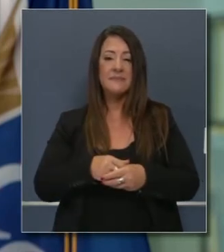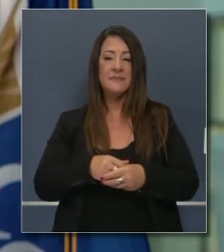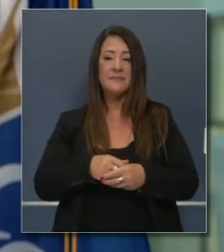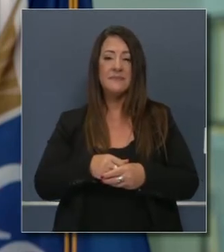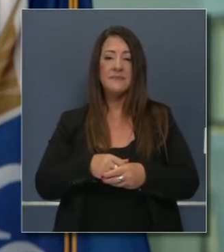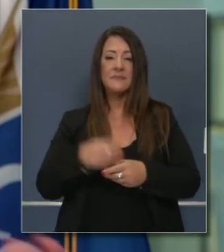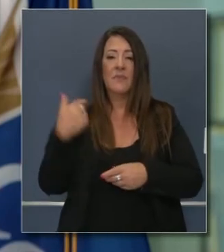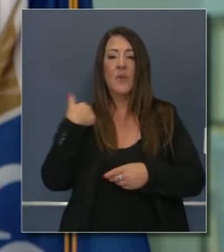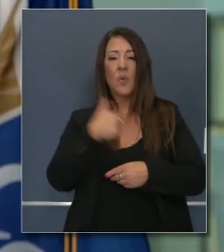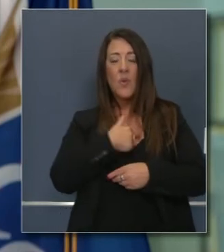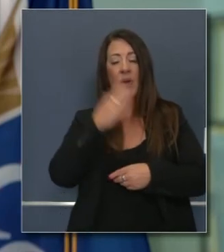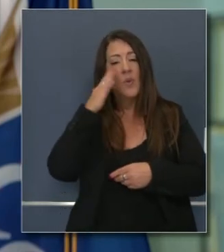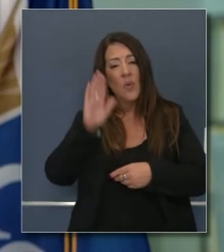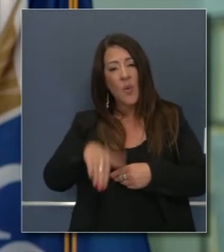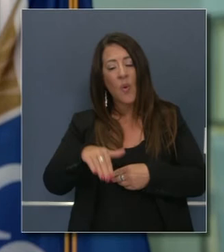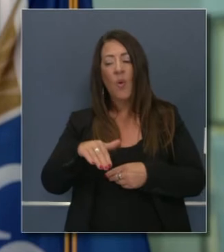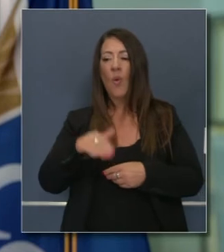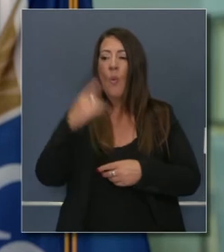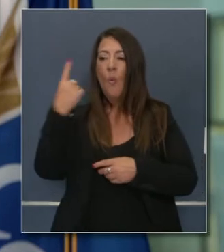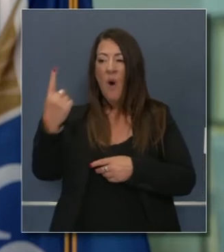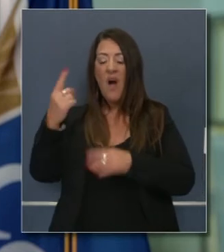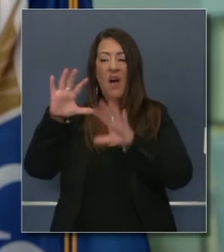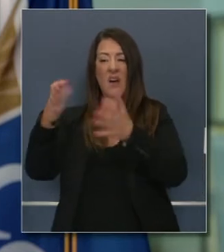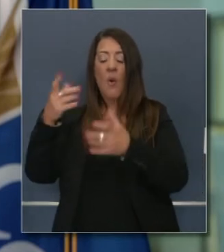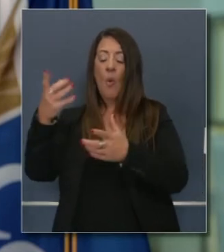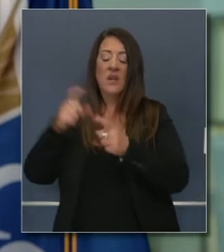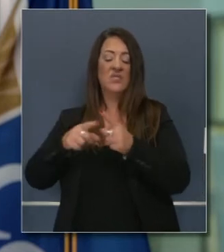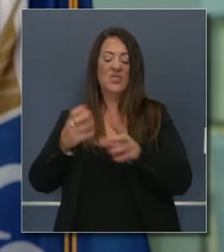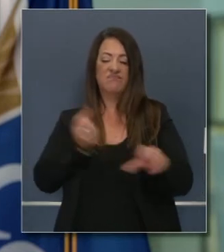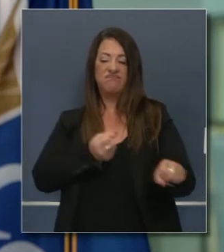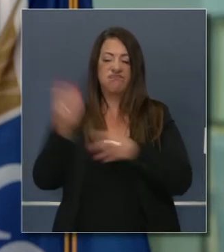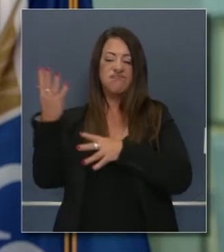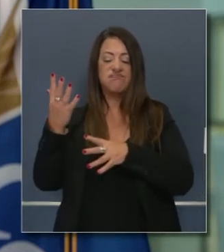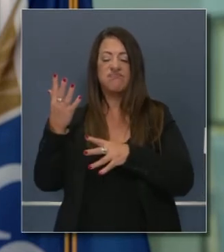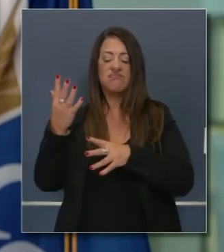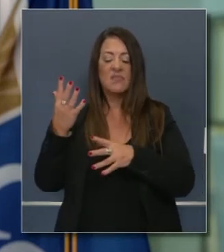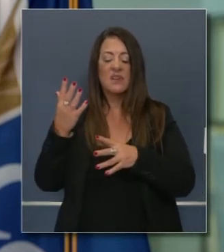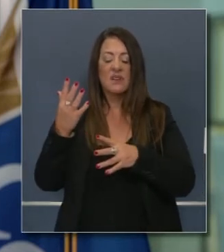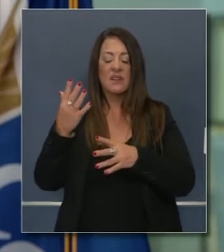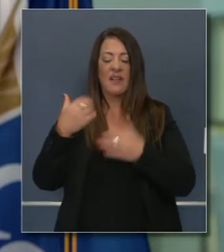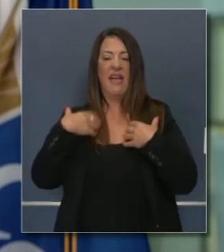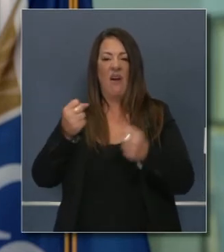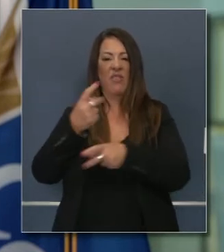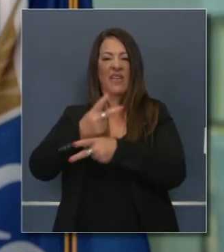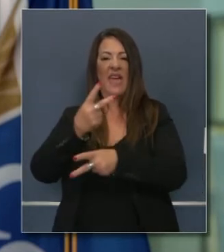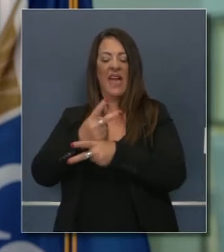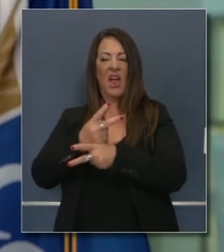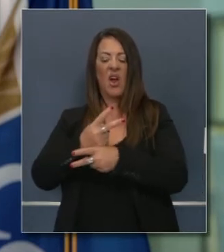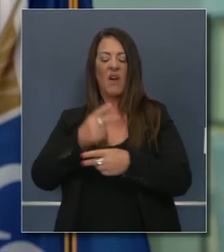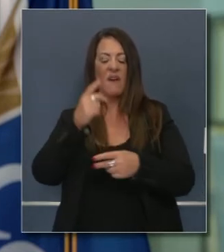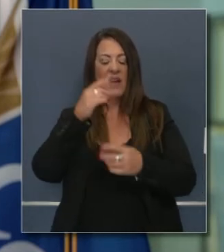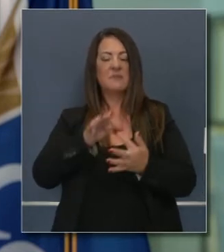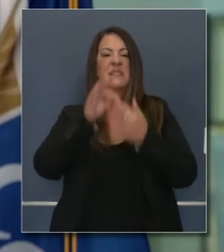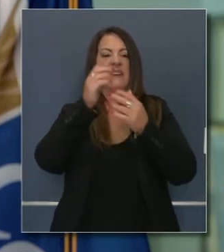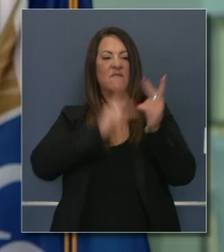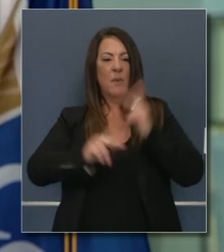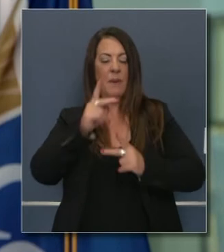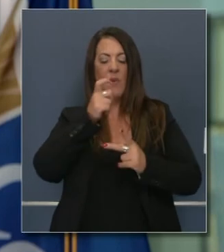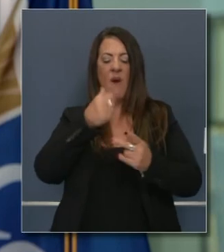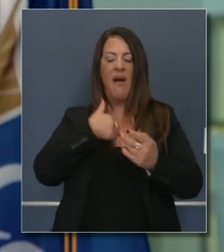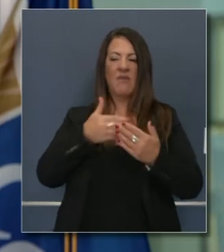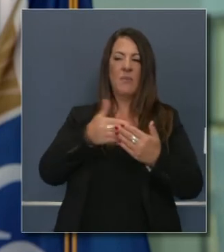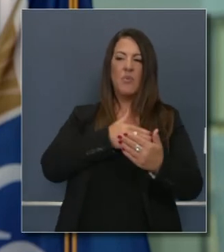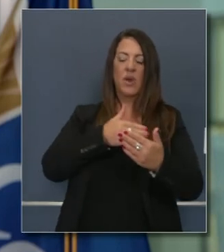a una administración que quiere activamente deshacerse del cuidado de la salud para decenas de millones para decenas de millones de personas con esta